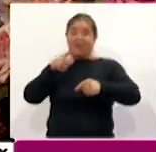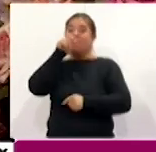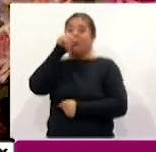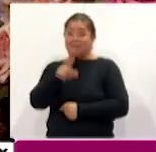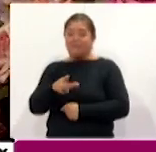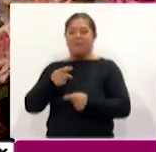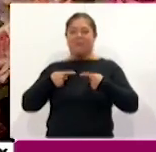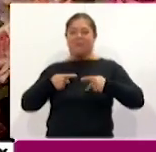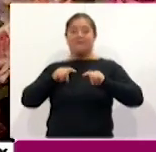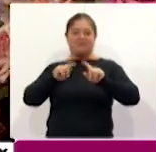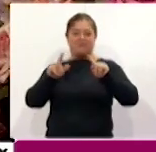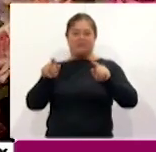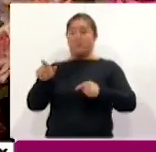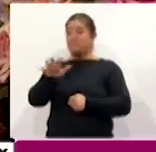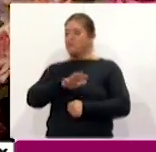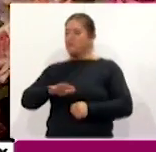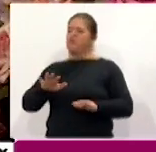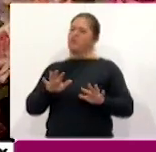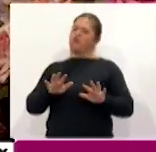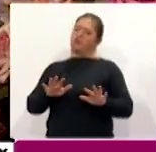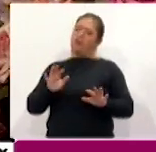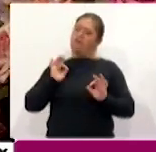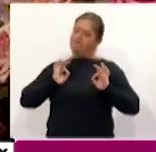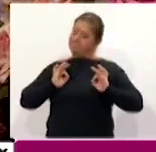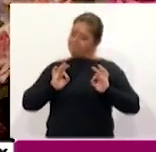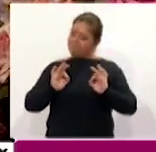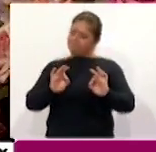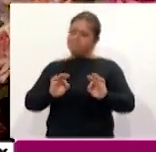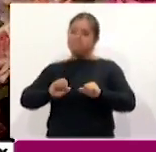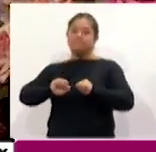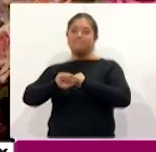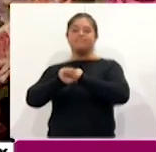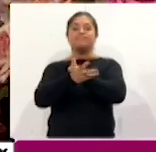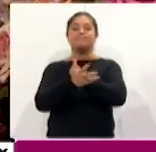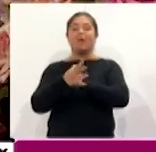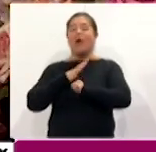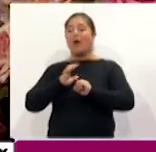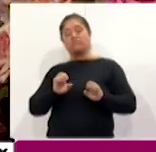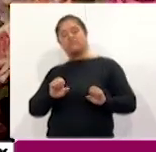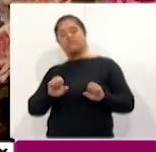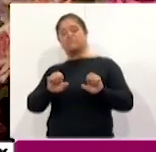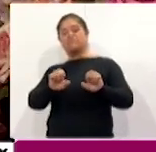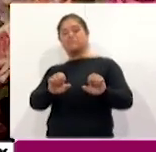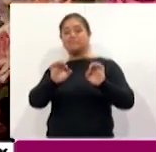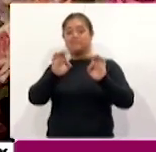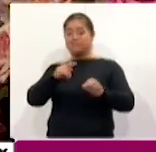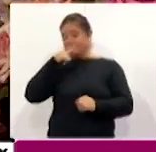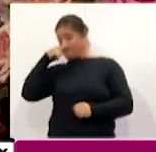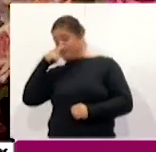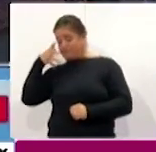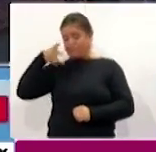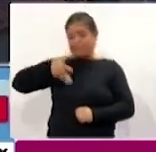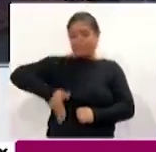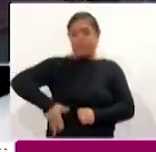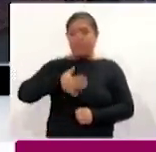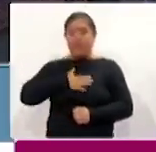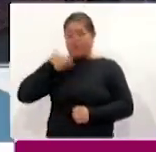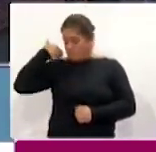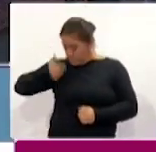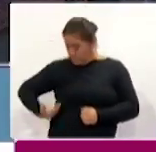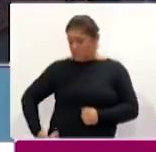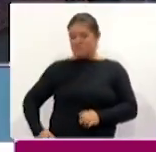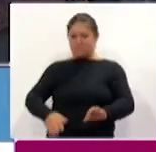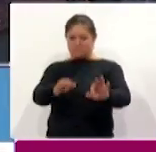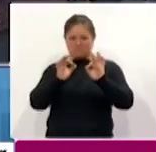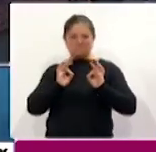tlaxcaltecas se han comportado a la altura, todos nos hemos comportado a la altura, somos grandes anfitriones, la